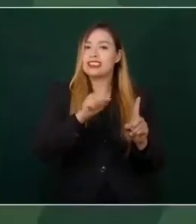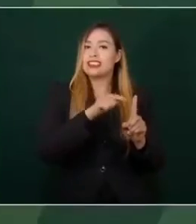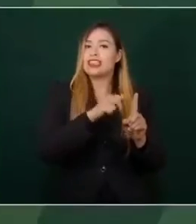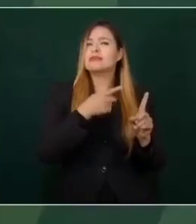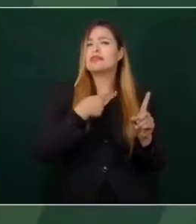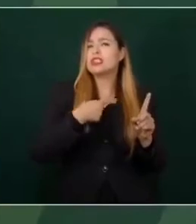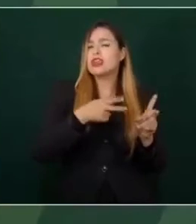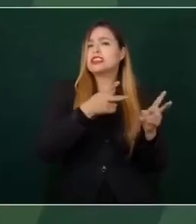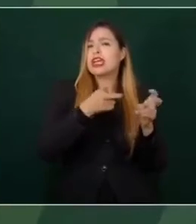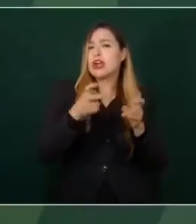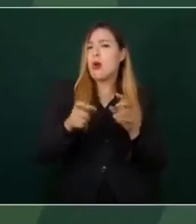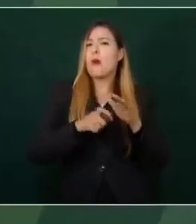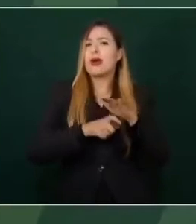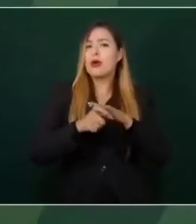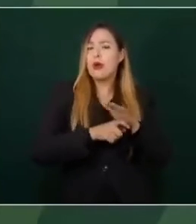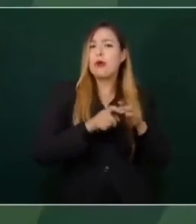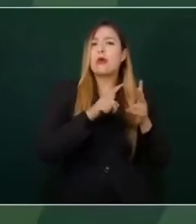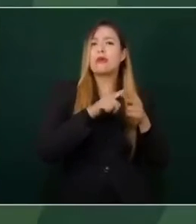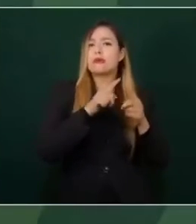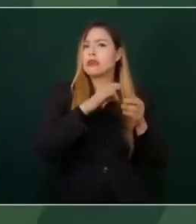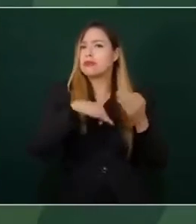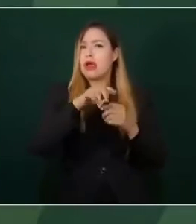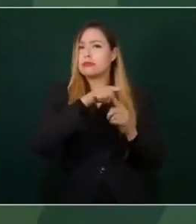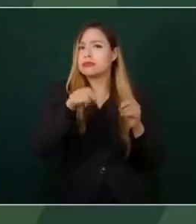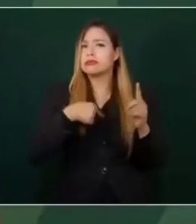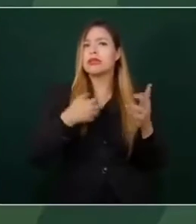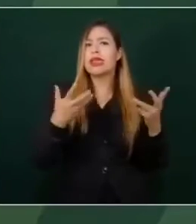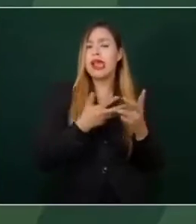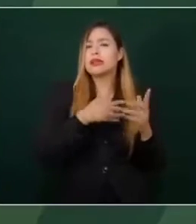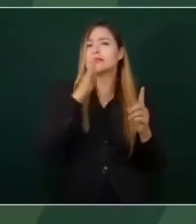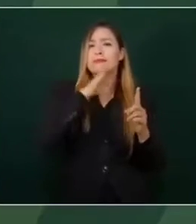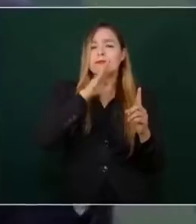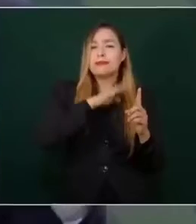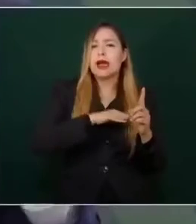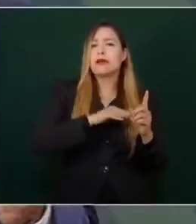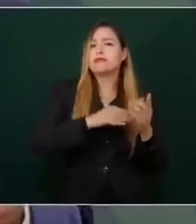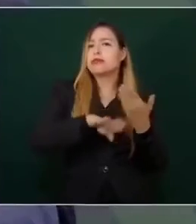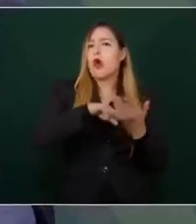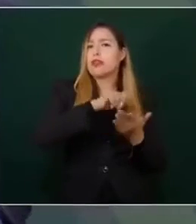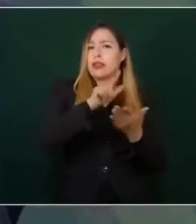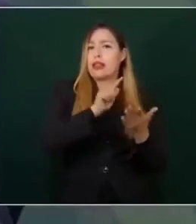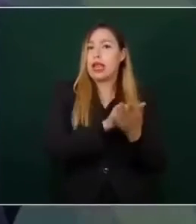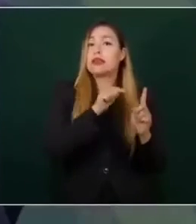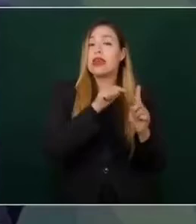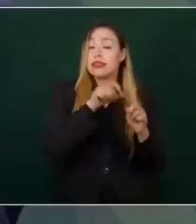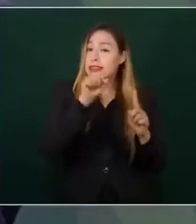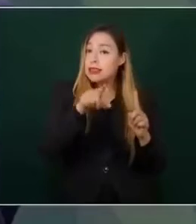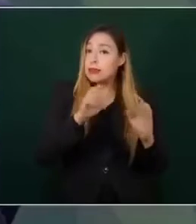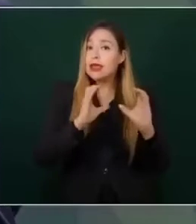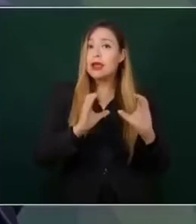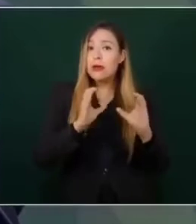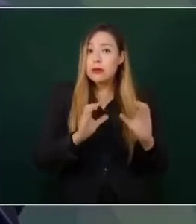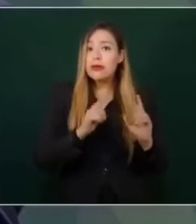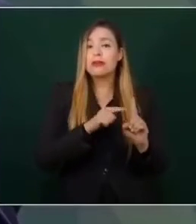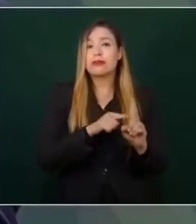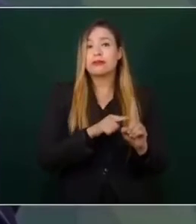atención de que intelectuales o